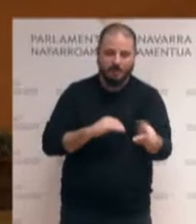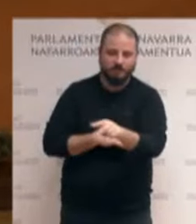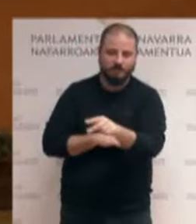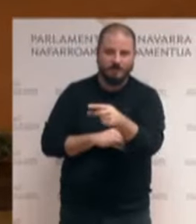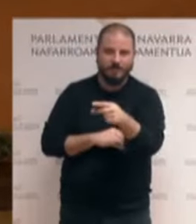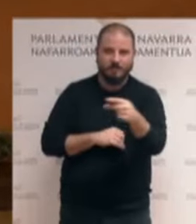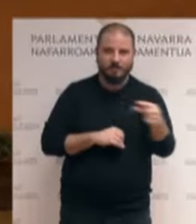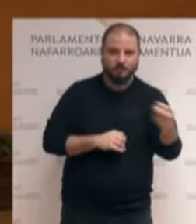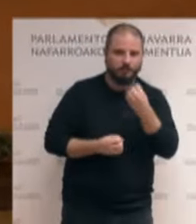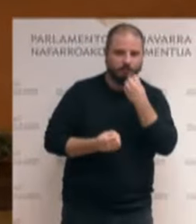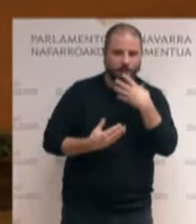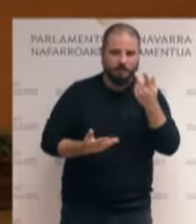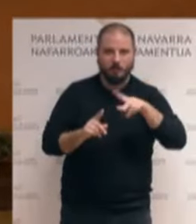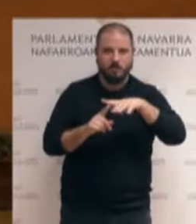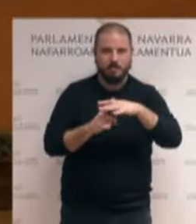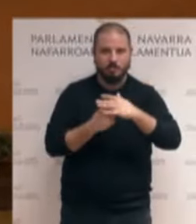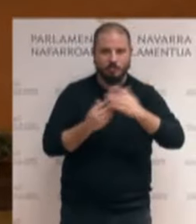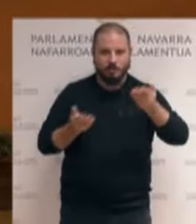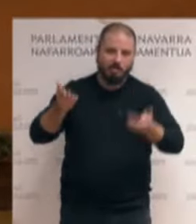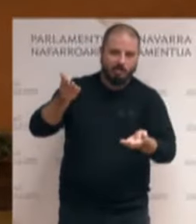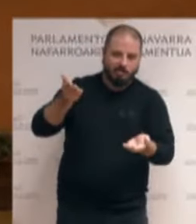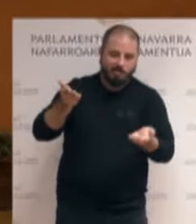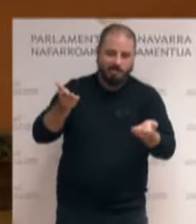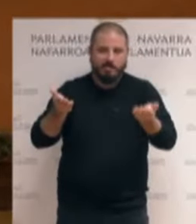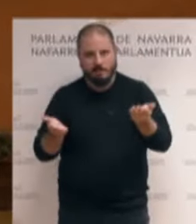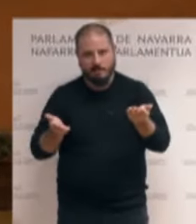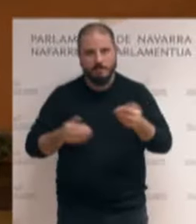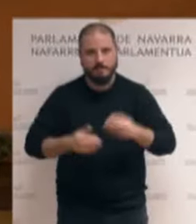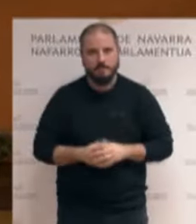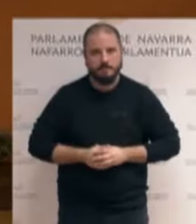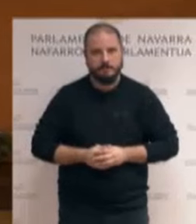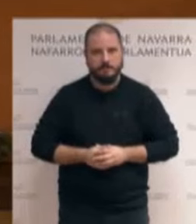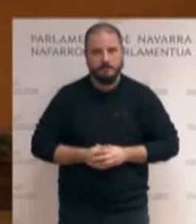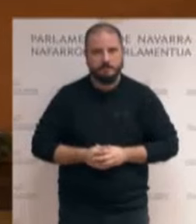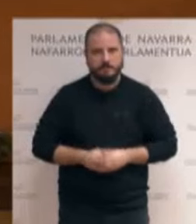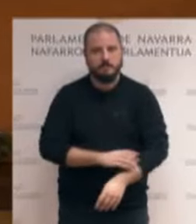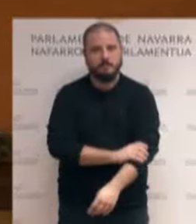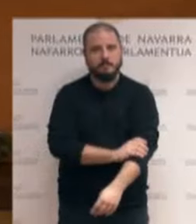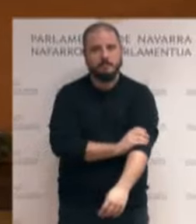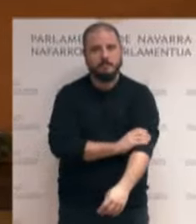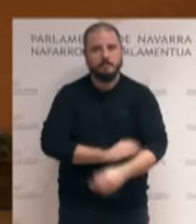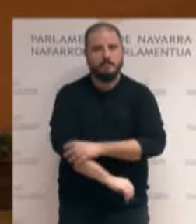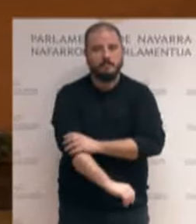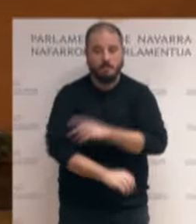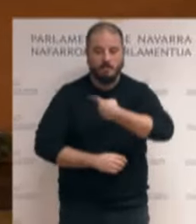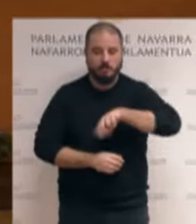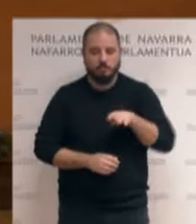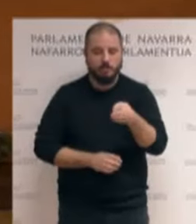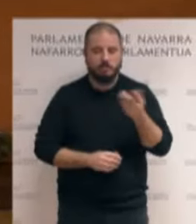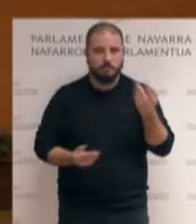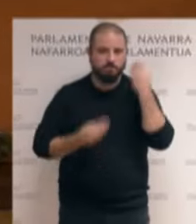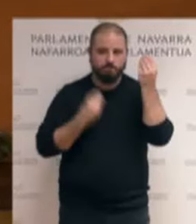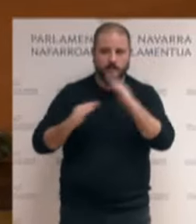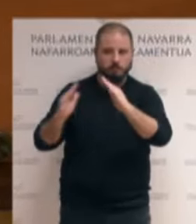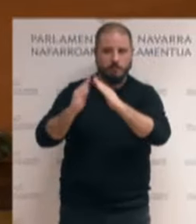que equilibre la situación, que hoy en día está desequilibrada totalmente. Para la escuela de Riabildu la vivienda es una prioridad, es